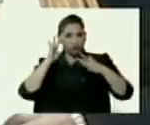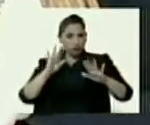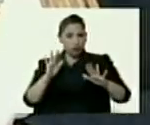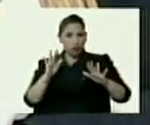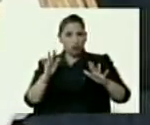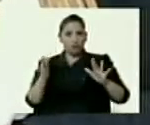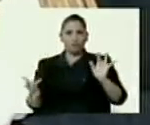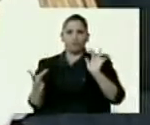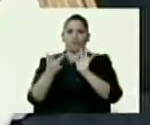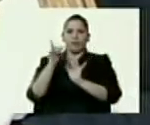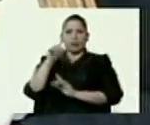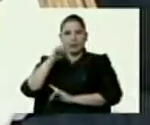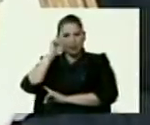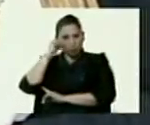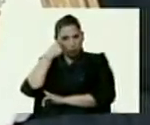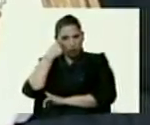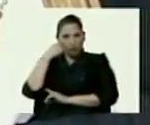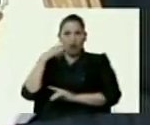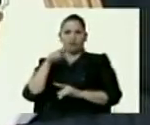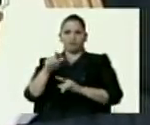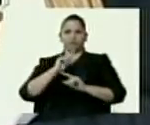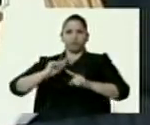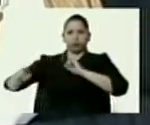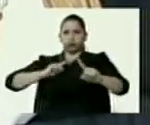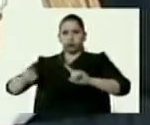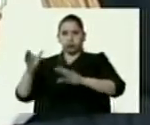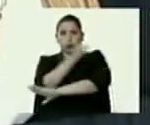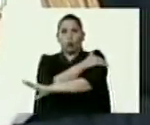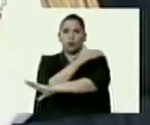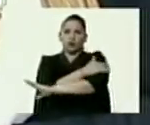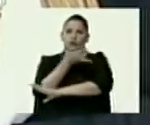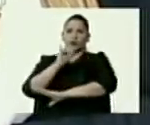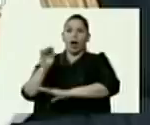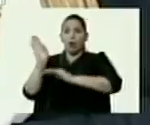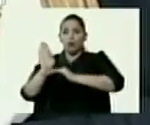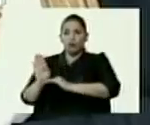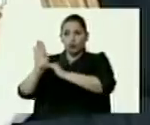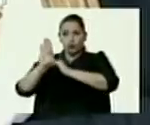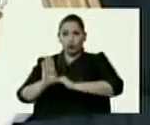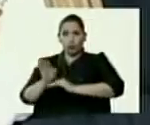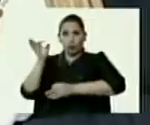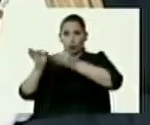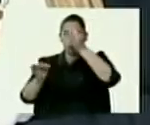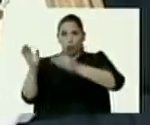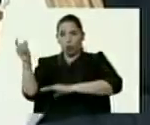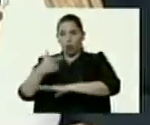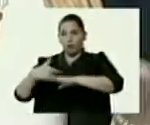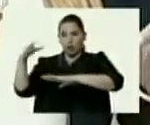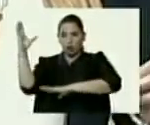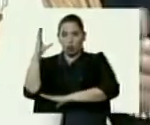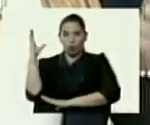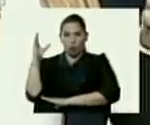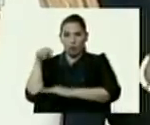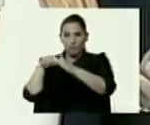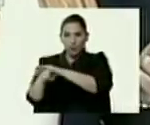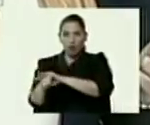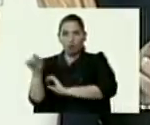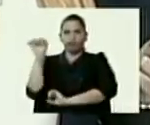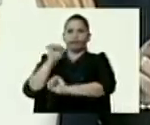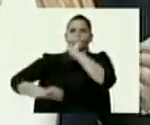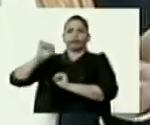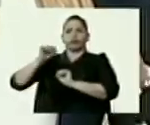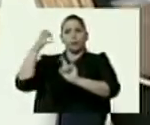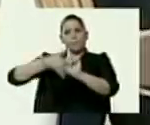Vinculaba y recordaba parte de los dirigentes de oposición que se encuentran amparados jurídicamente por el gobierno colombiano y rechazaba el